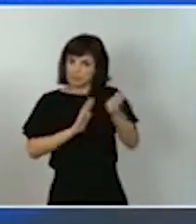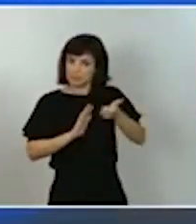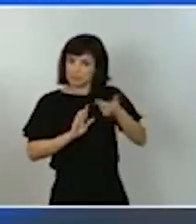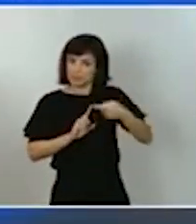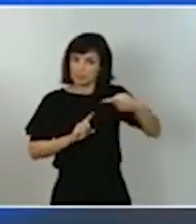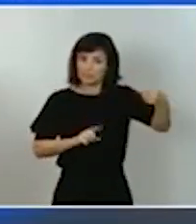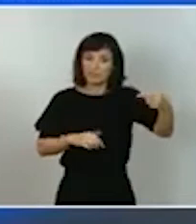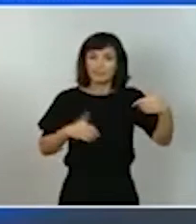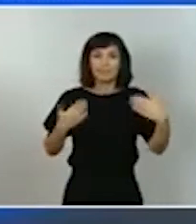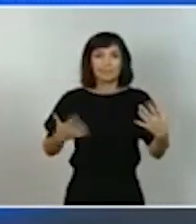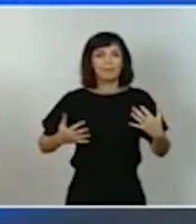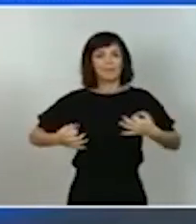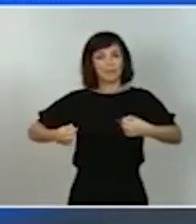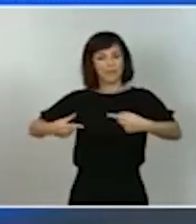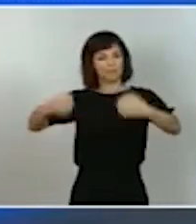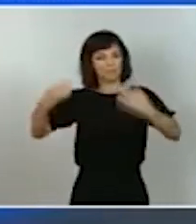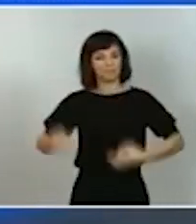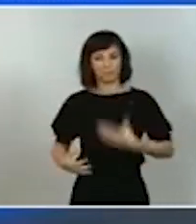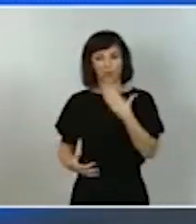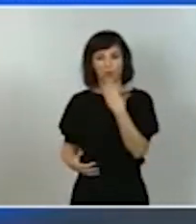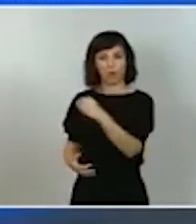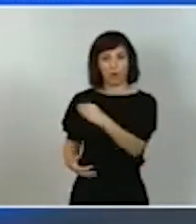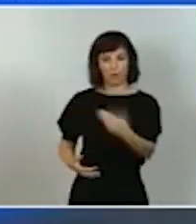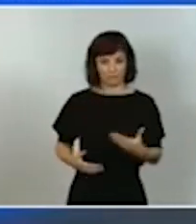certidumbre a las generaciones futuras